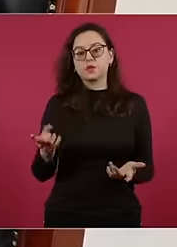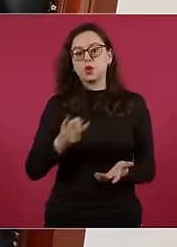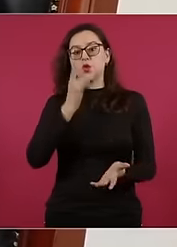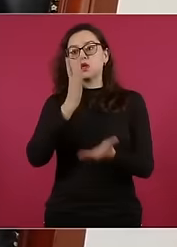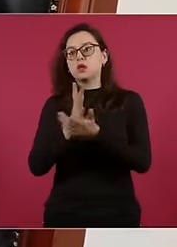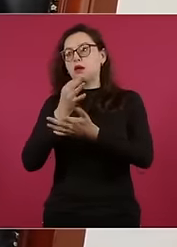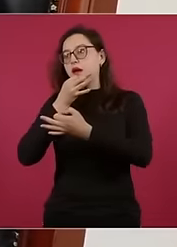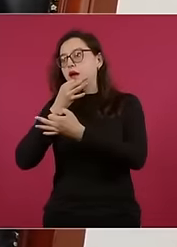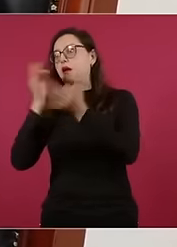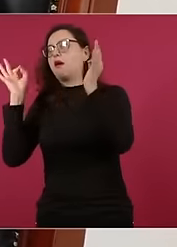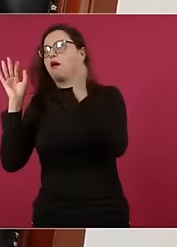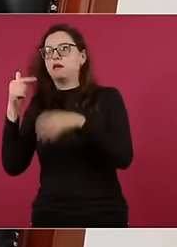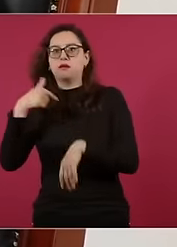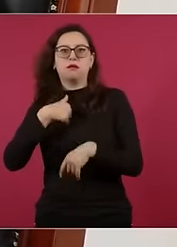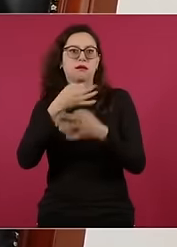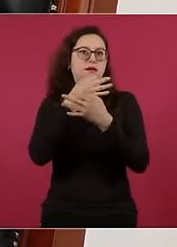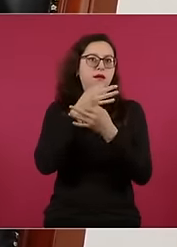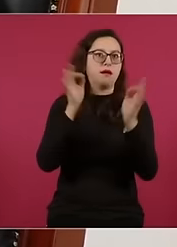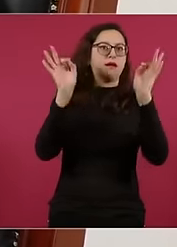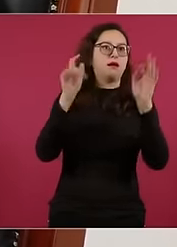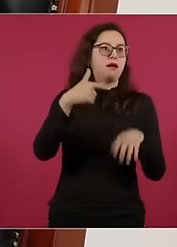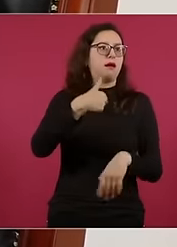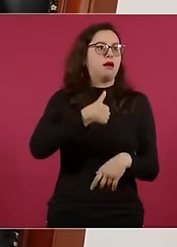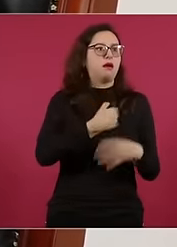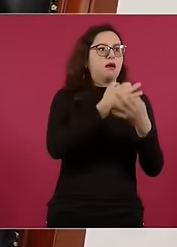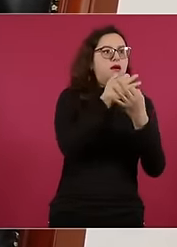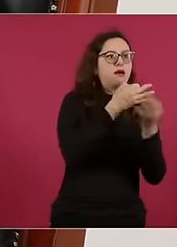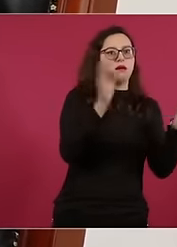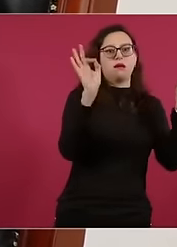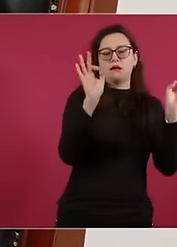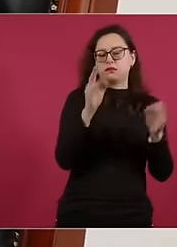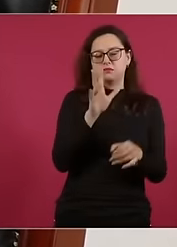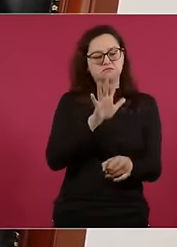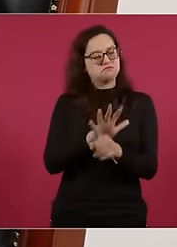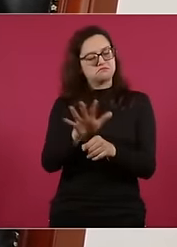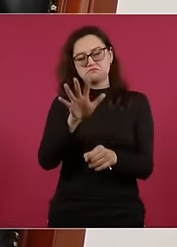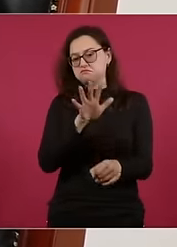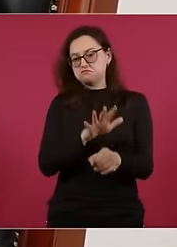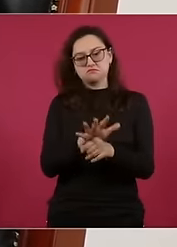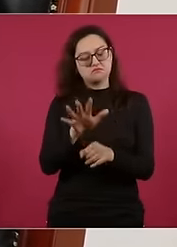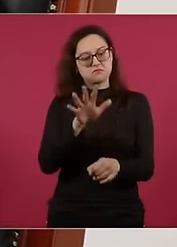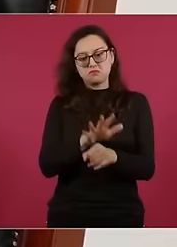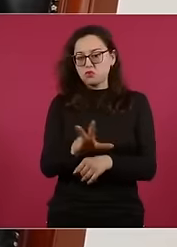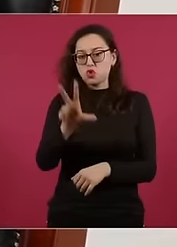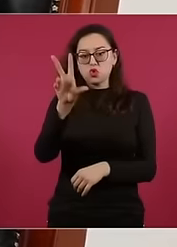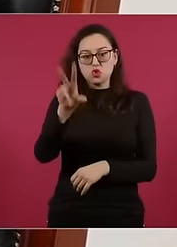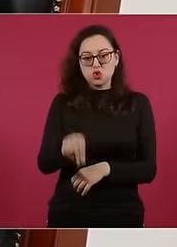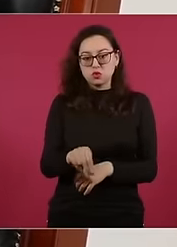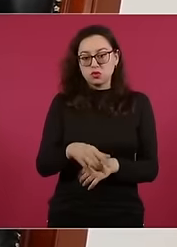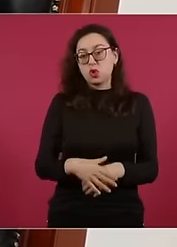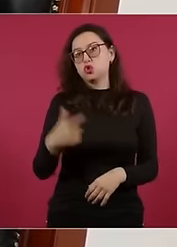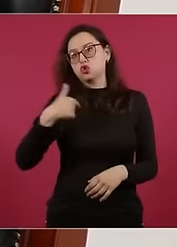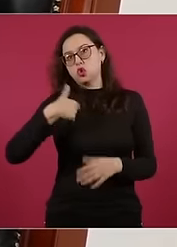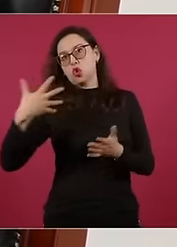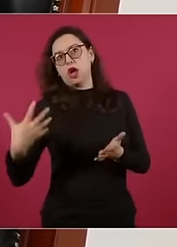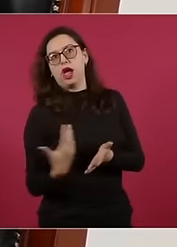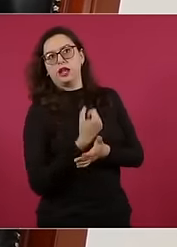hablando de que se obtuvo el triunfo,